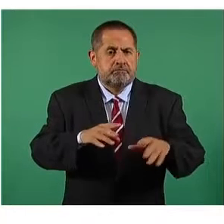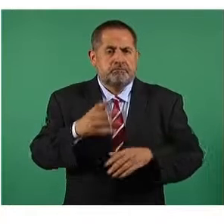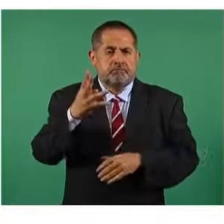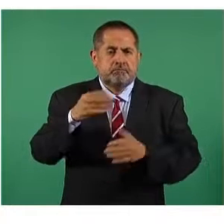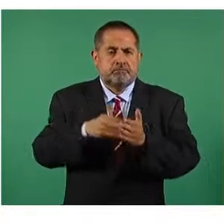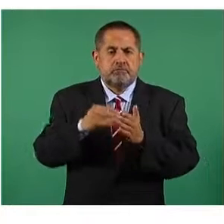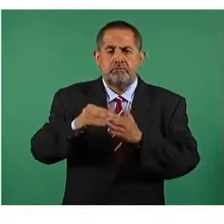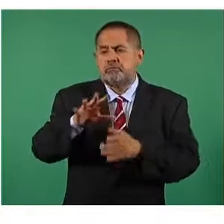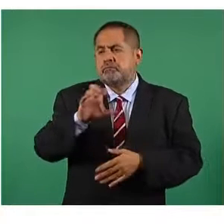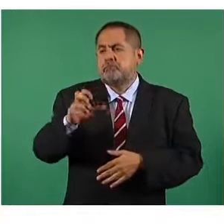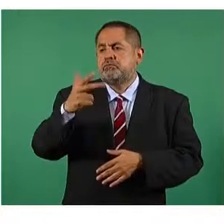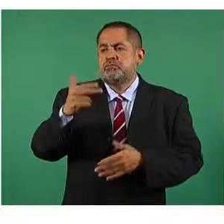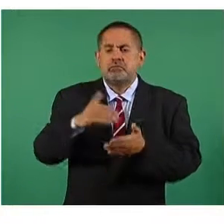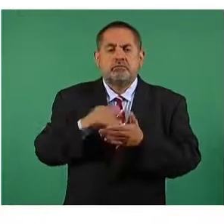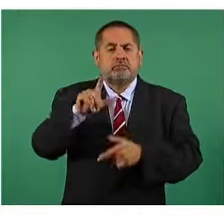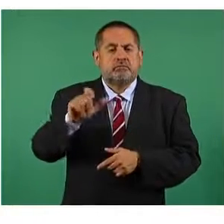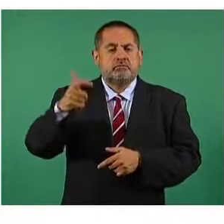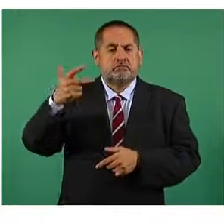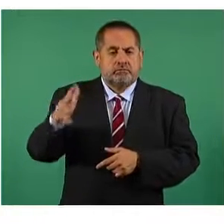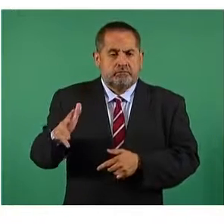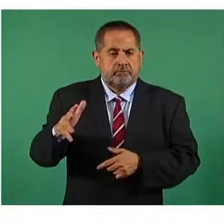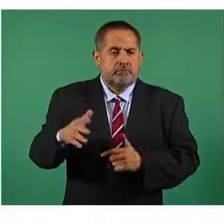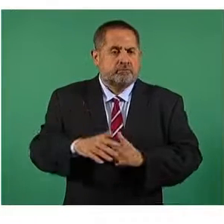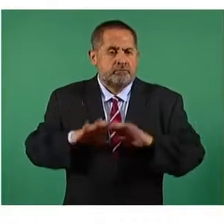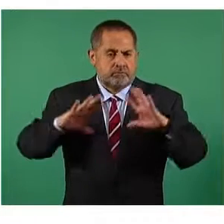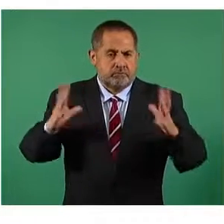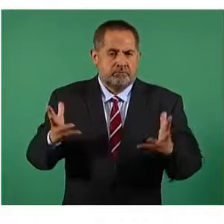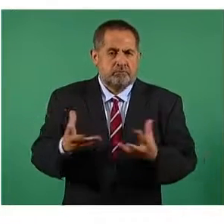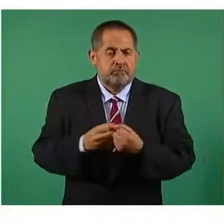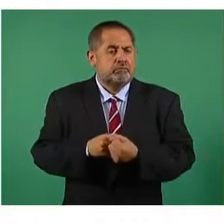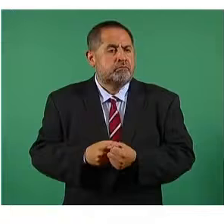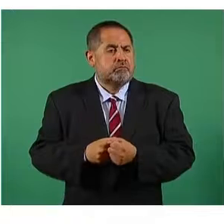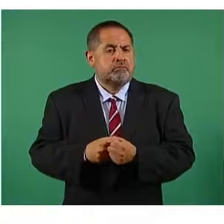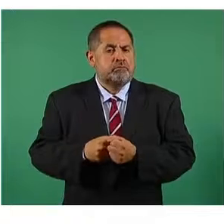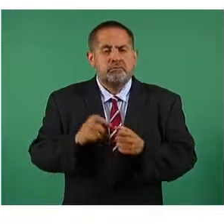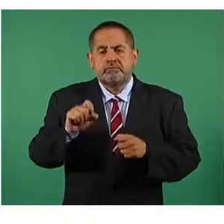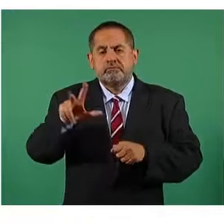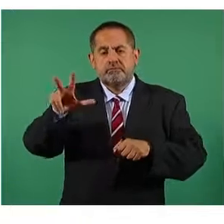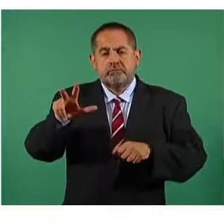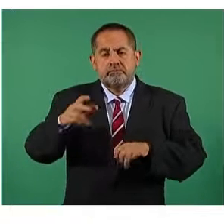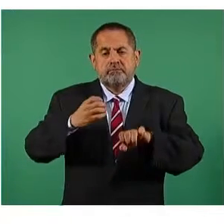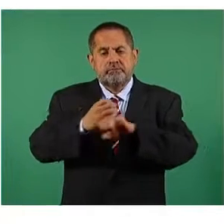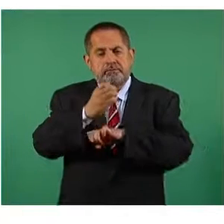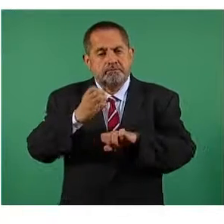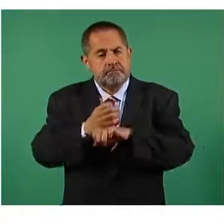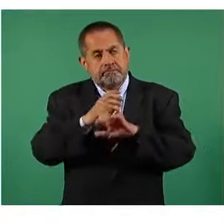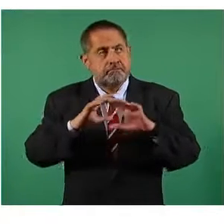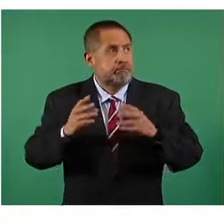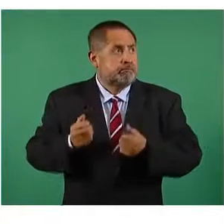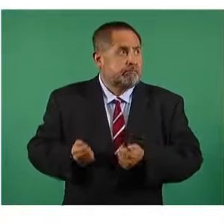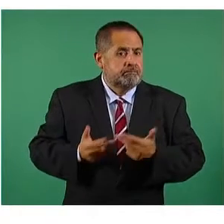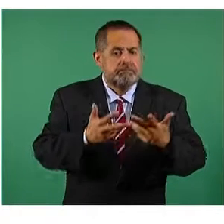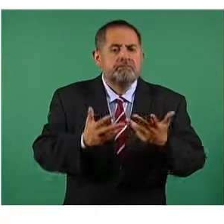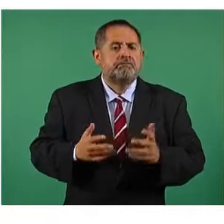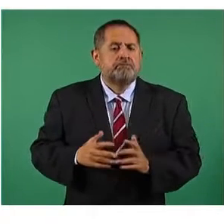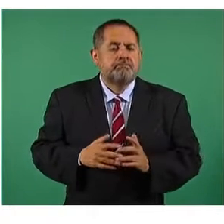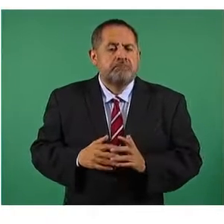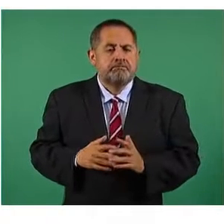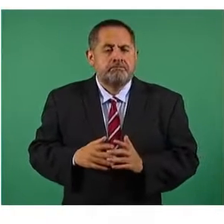508 mil 710, como ya mencioné, distribución a 28 estados. Se